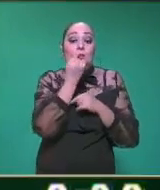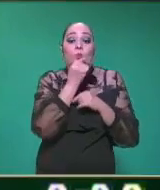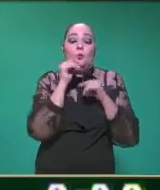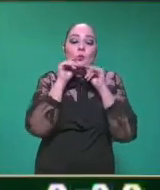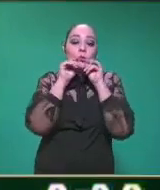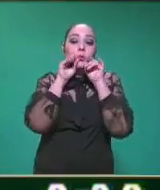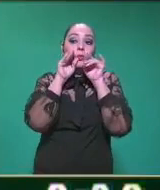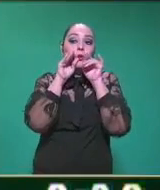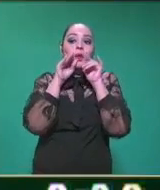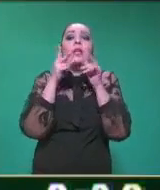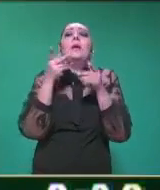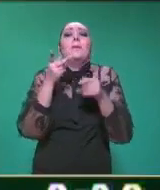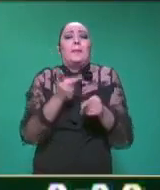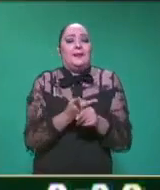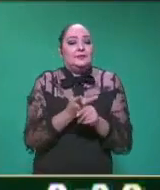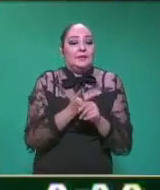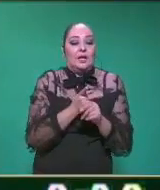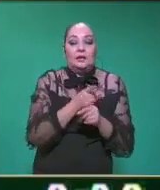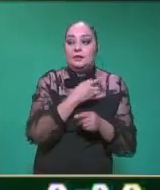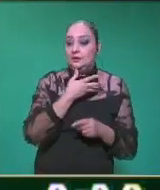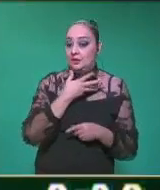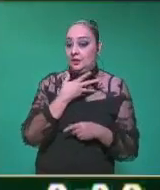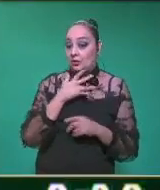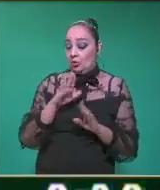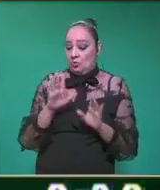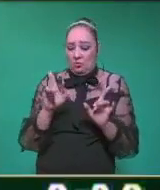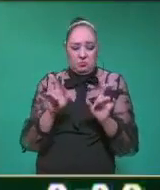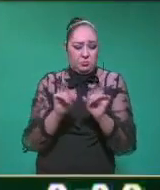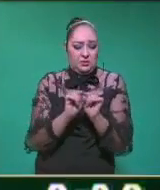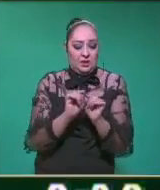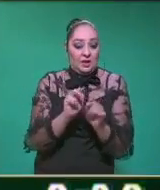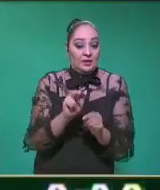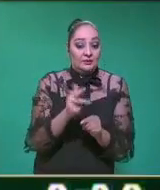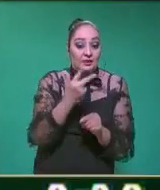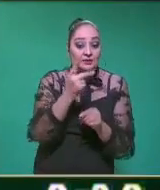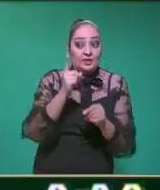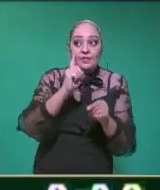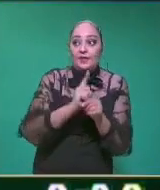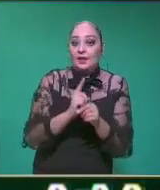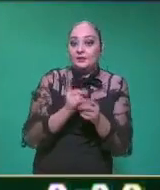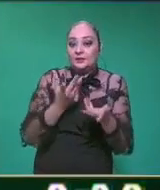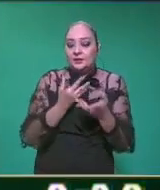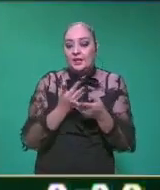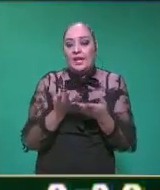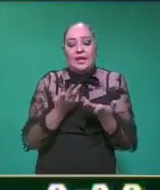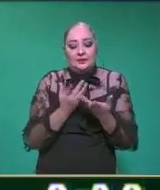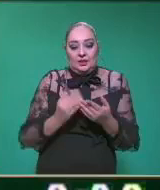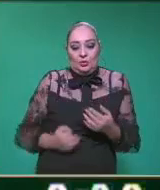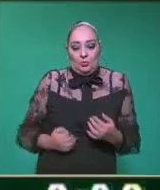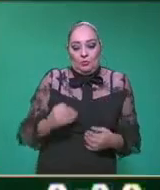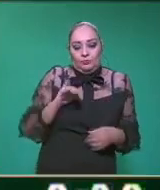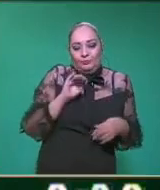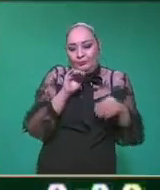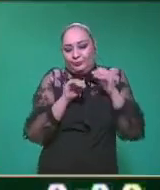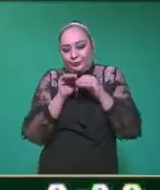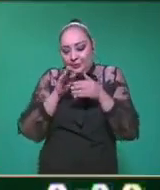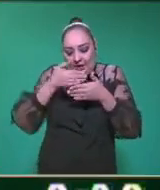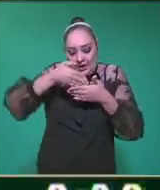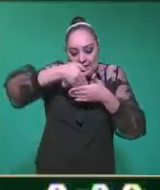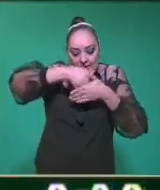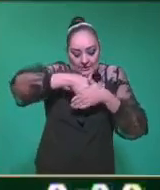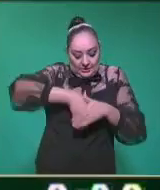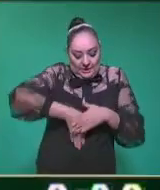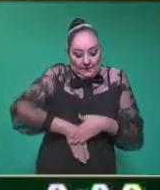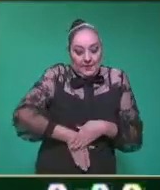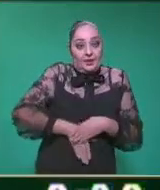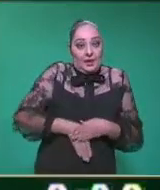abierto. Entonces, ¿qué pasa? Ellos tienen un periodo de gestación cortito, nacen y lo que hacen es trepar hasta el marsupio donde se meten y